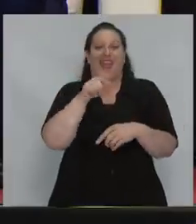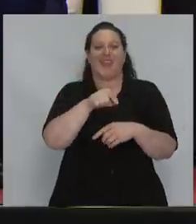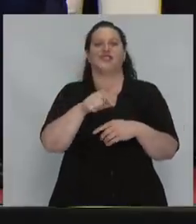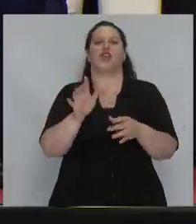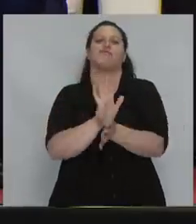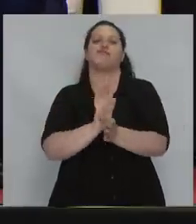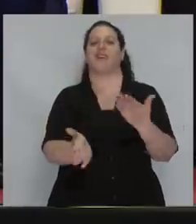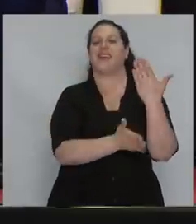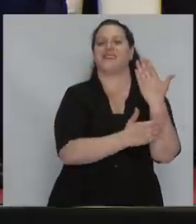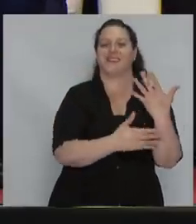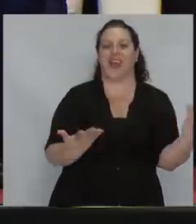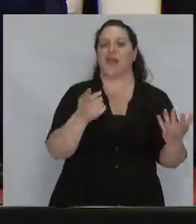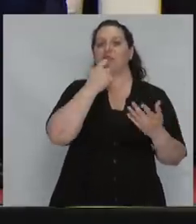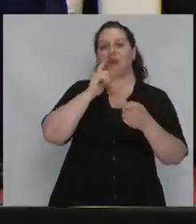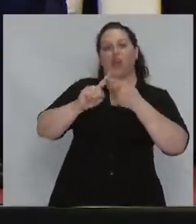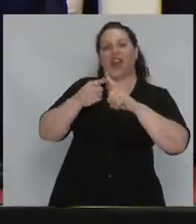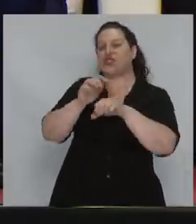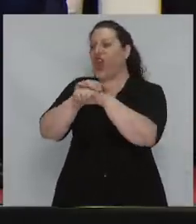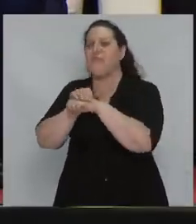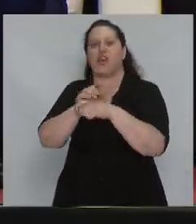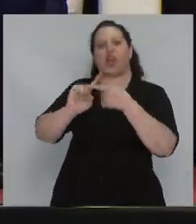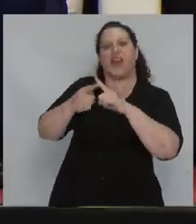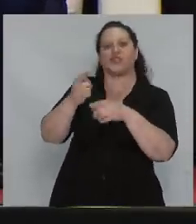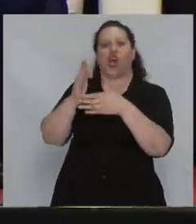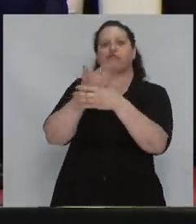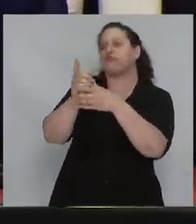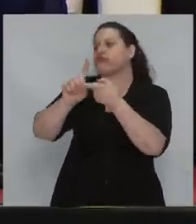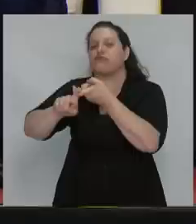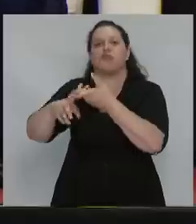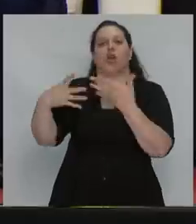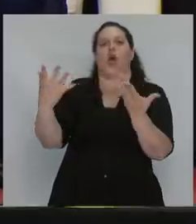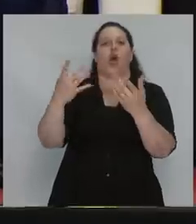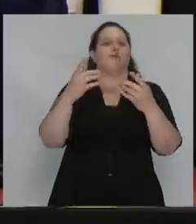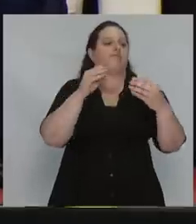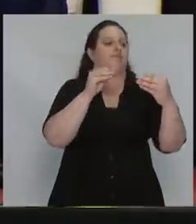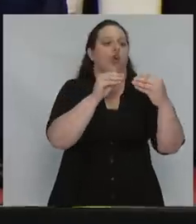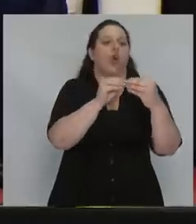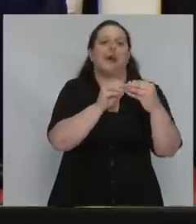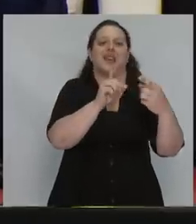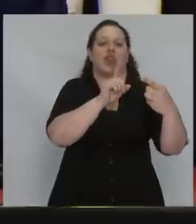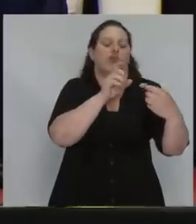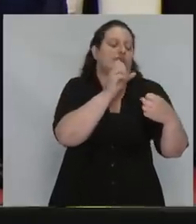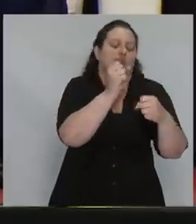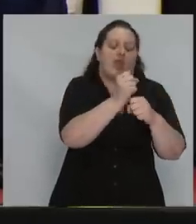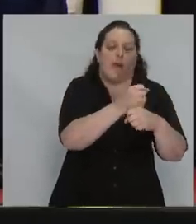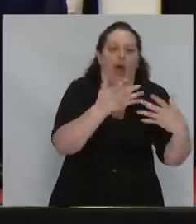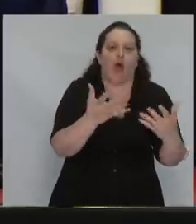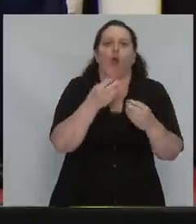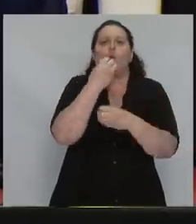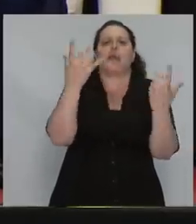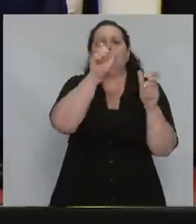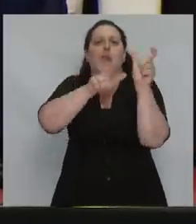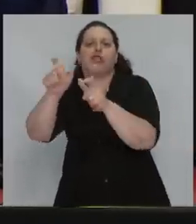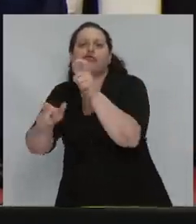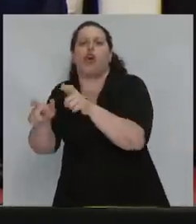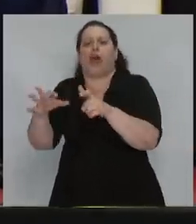nuestras parejas, con nuestros amigos, con la gente que nos atiende en el trabajo, con cualquier persona en nuestra vida cotidiana, que